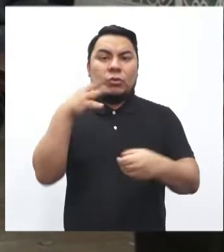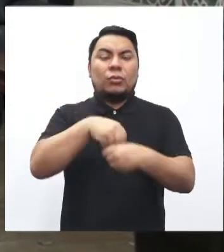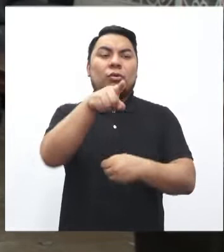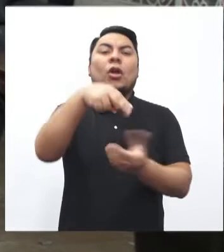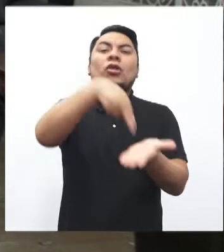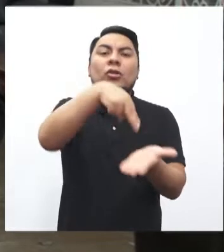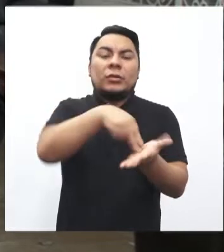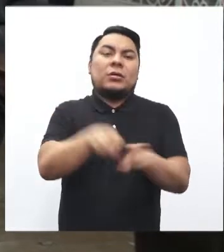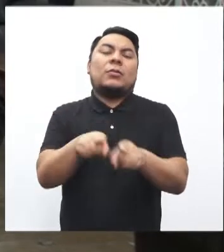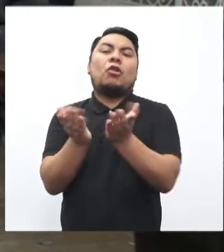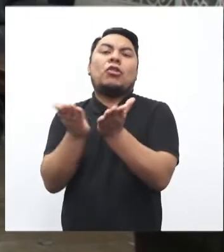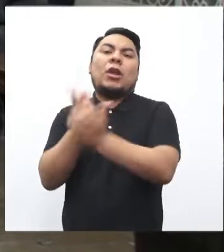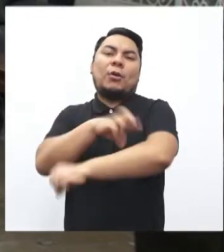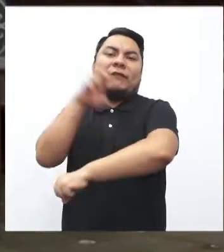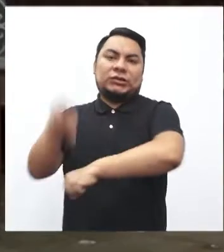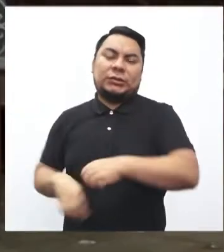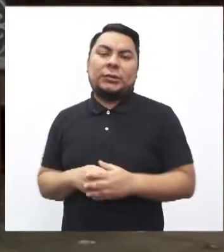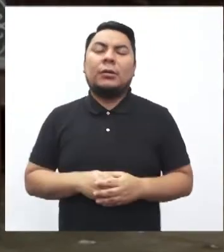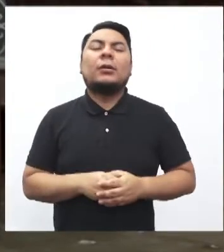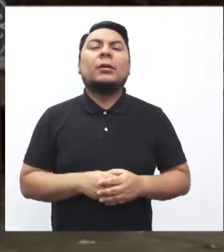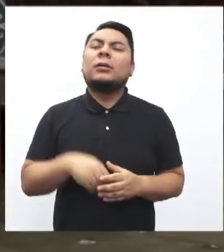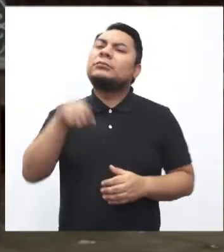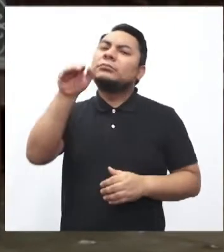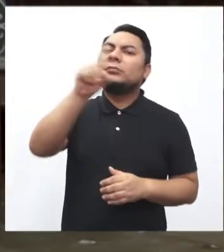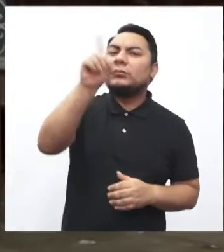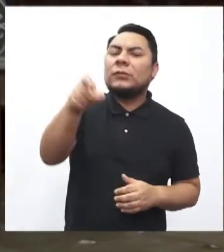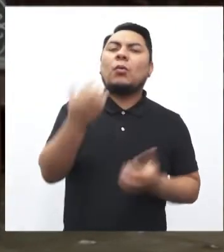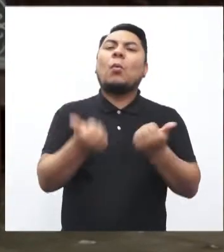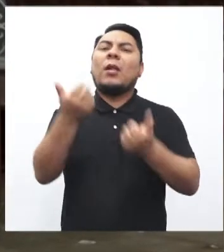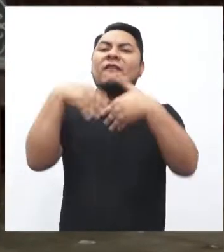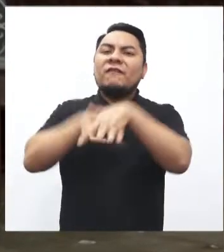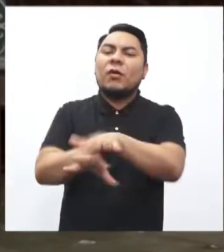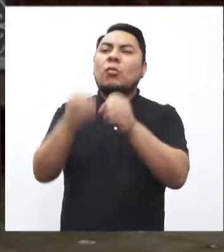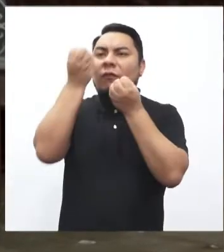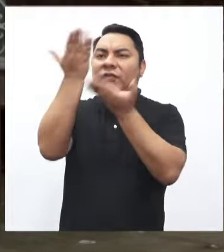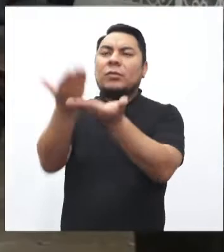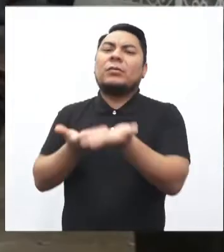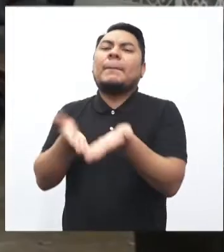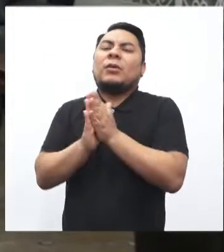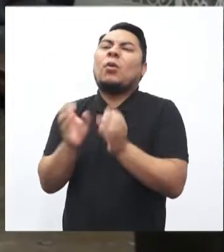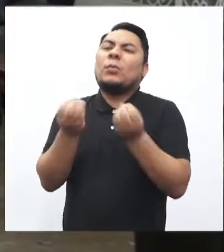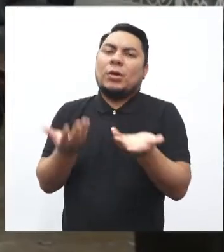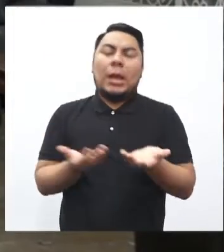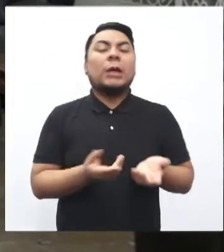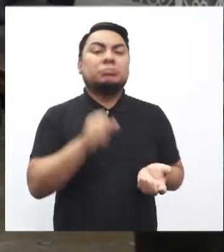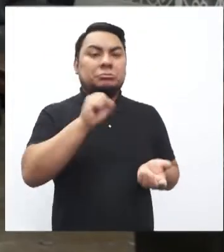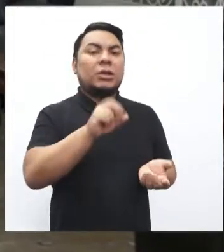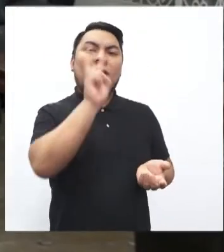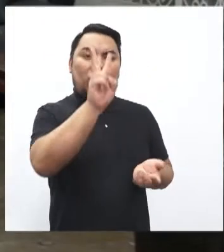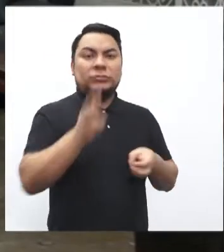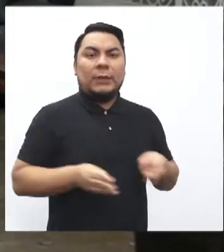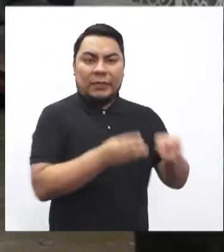notarías y a los colegios profesionales. ¿Y cuáles son las formas de acceder a la información pública? Se puede hacer de dos